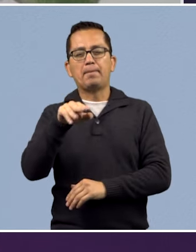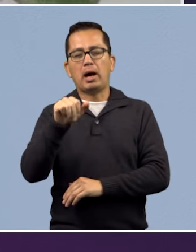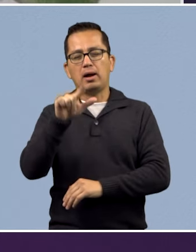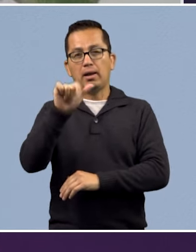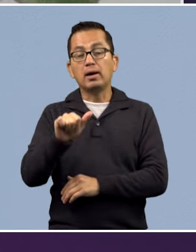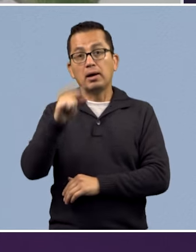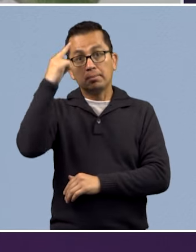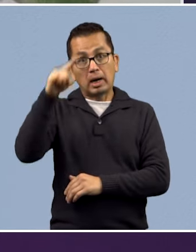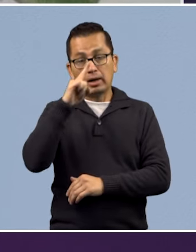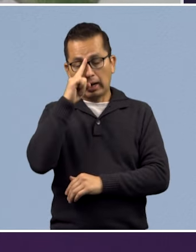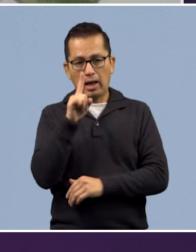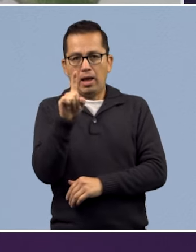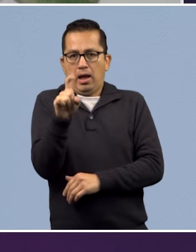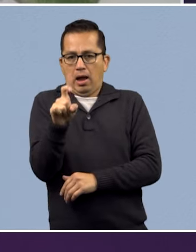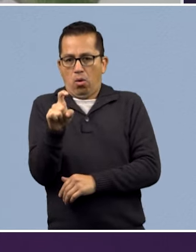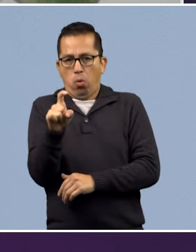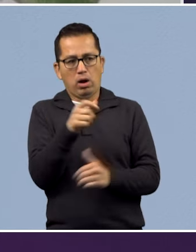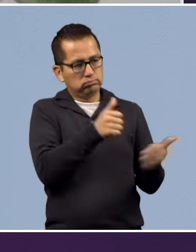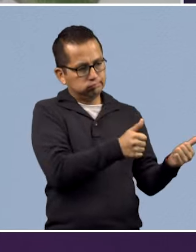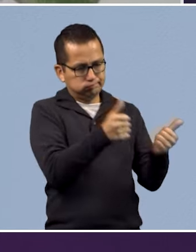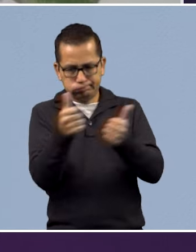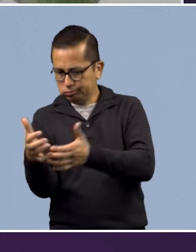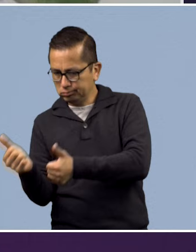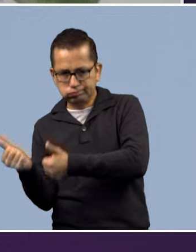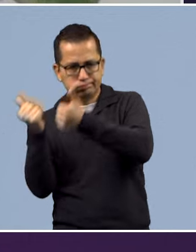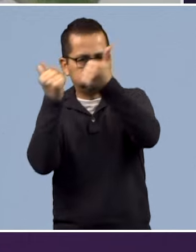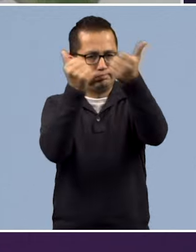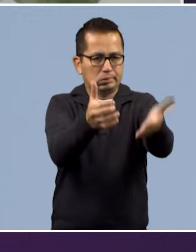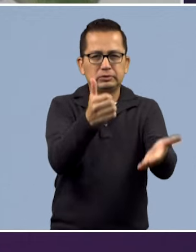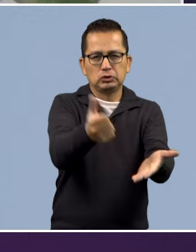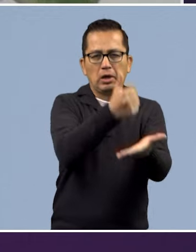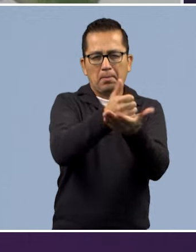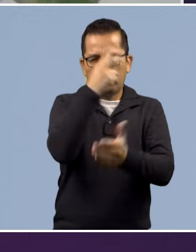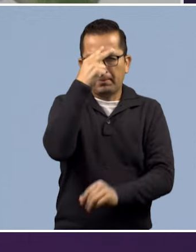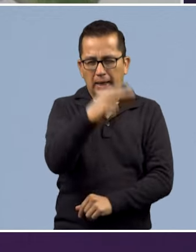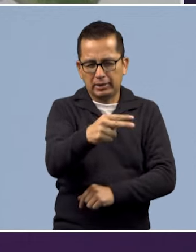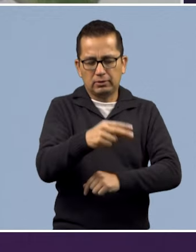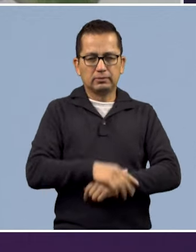esta infraestructura para llevar el agua potable a la Ciudad de México.